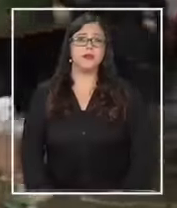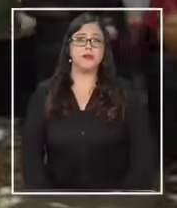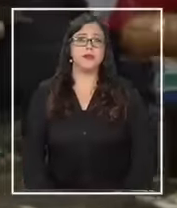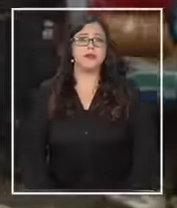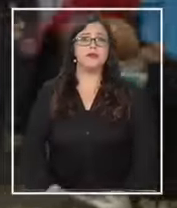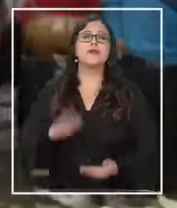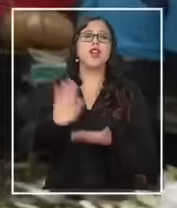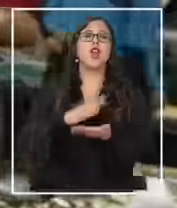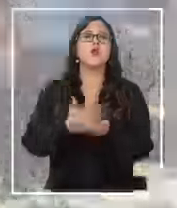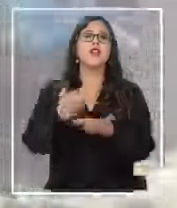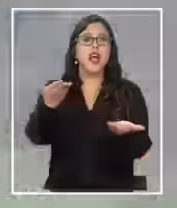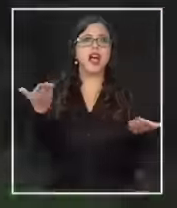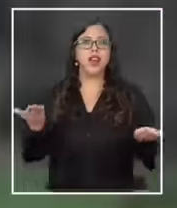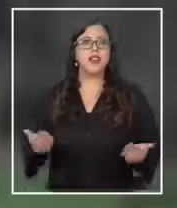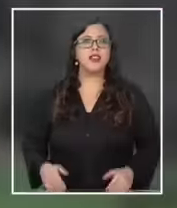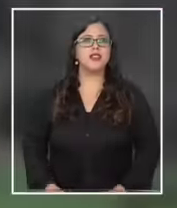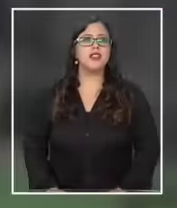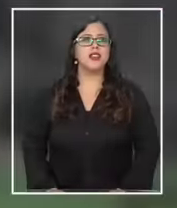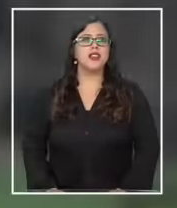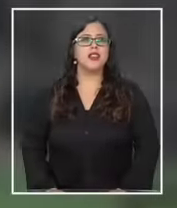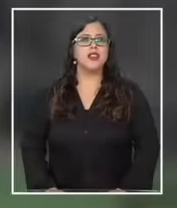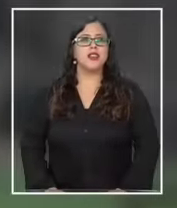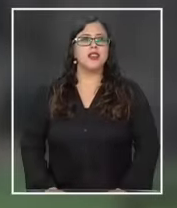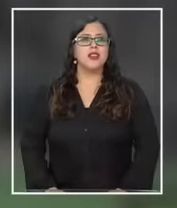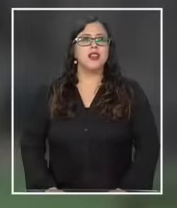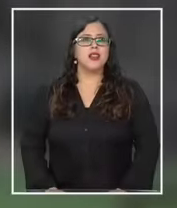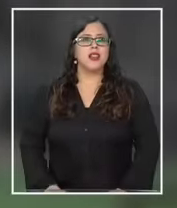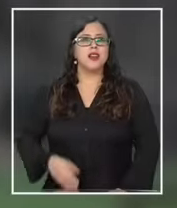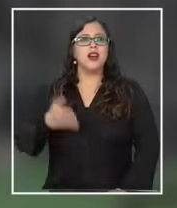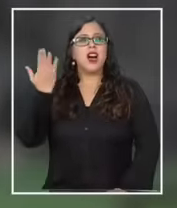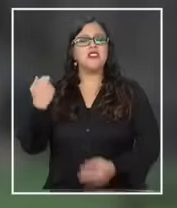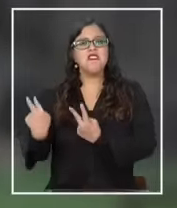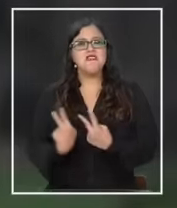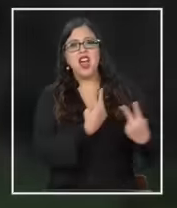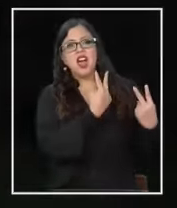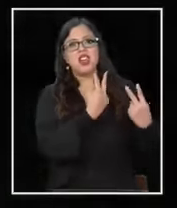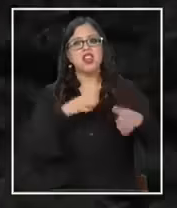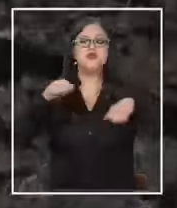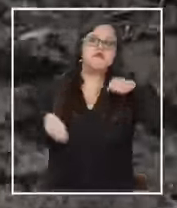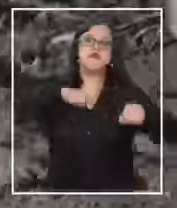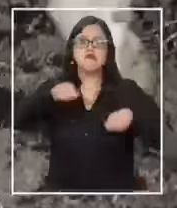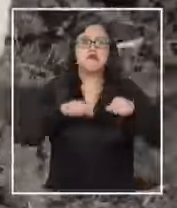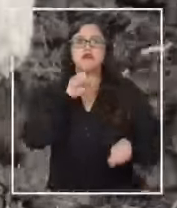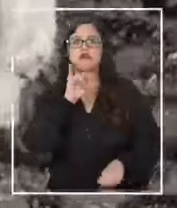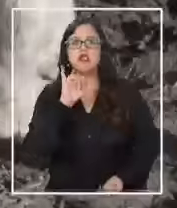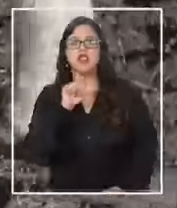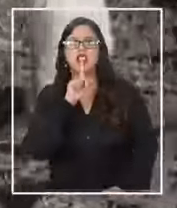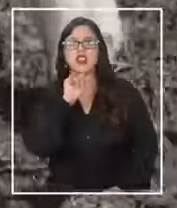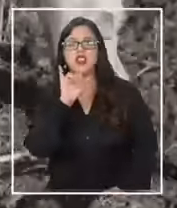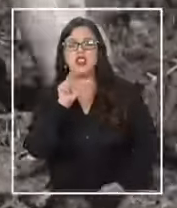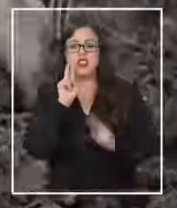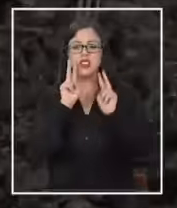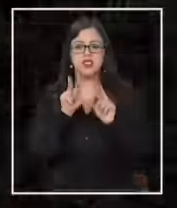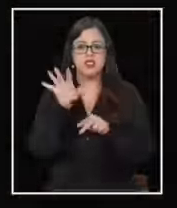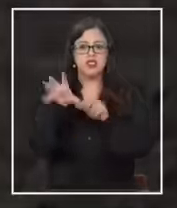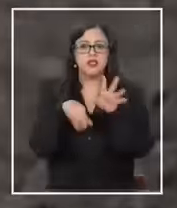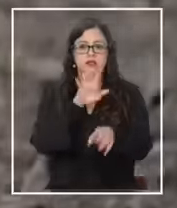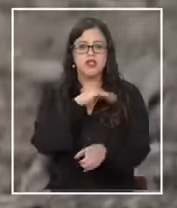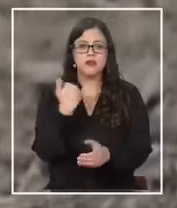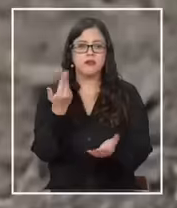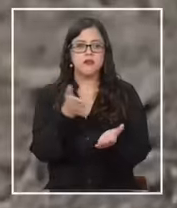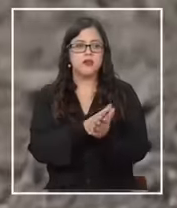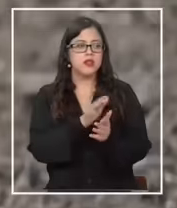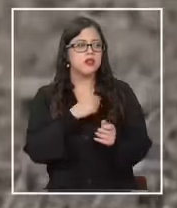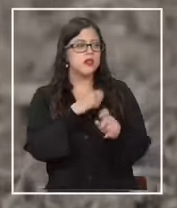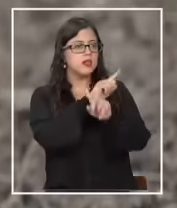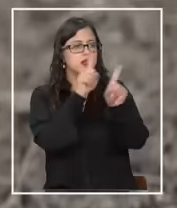¿cómo está maestro? tuve un viaje a tiltil andar en bicicleta vi muchos animales muertos en el camino y ahí pregunté